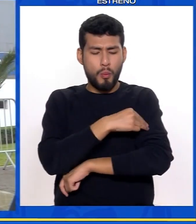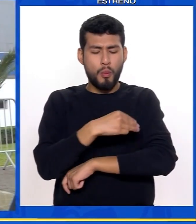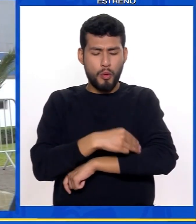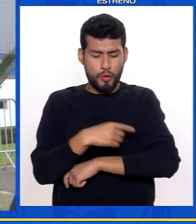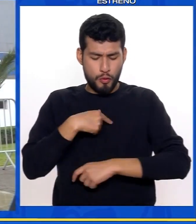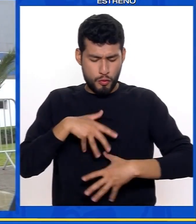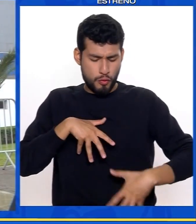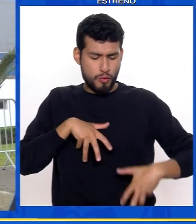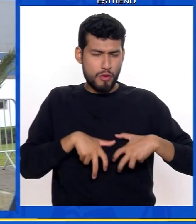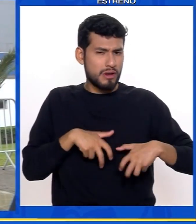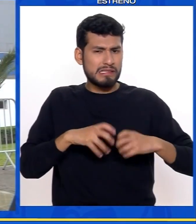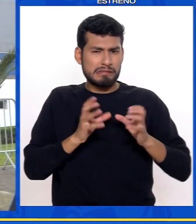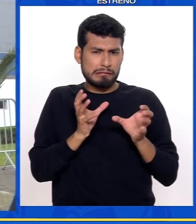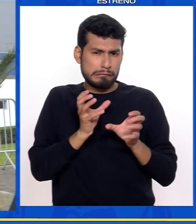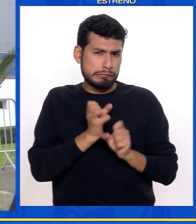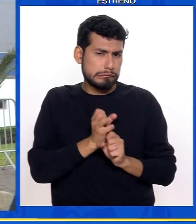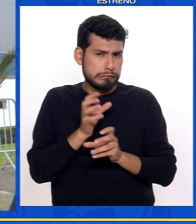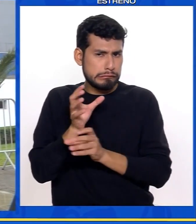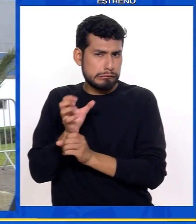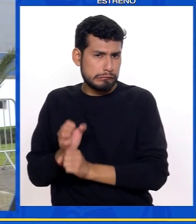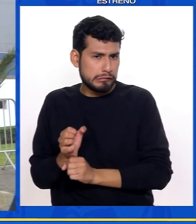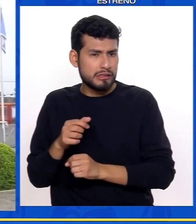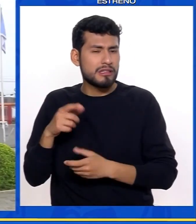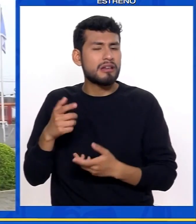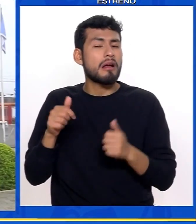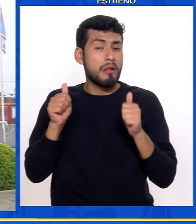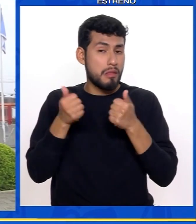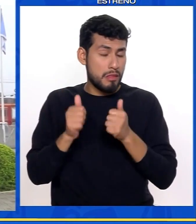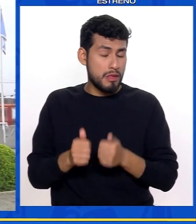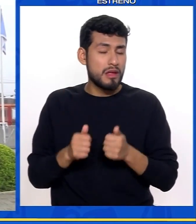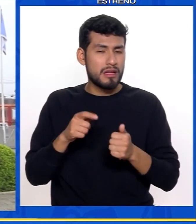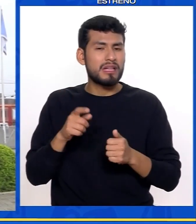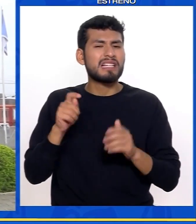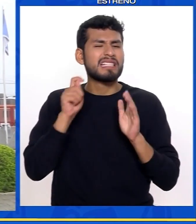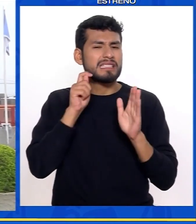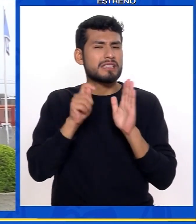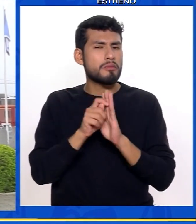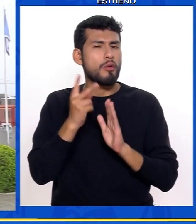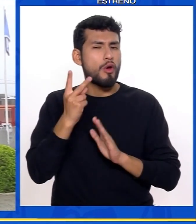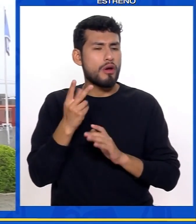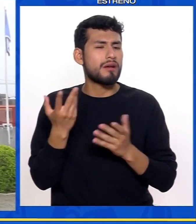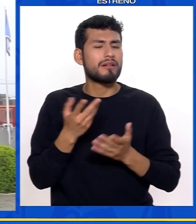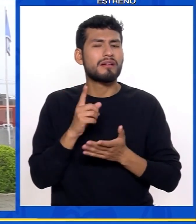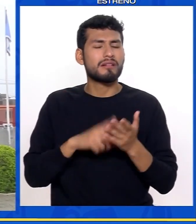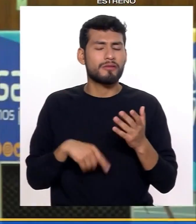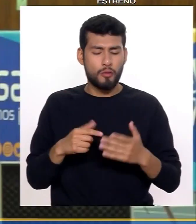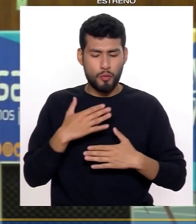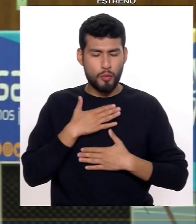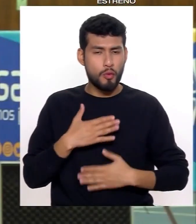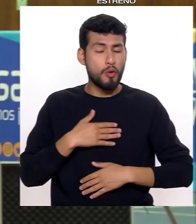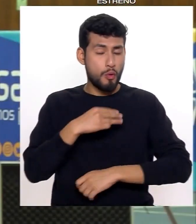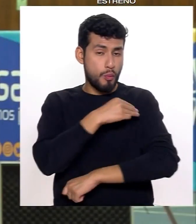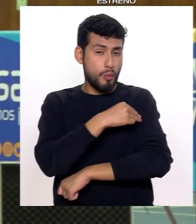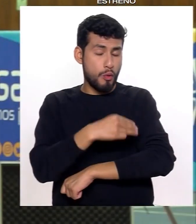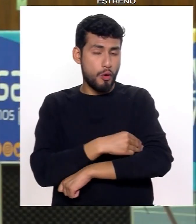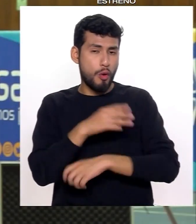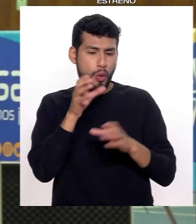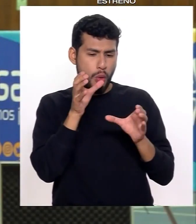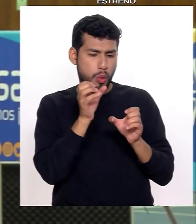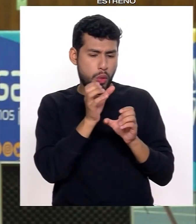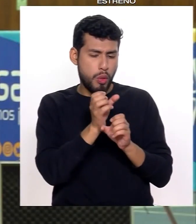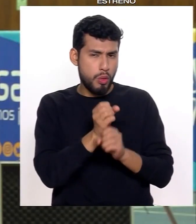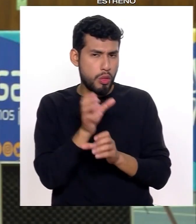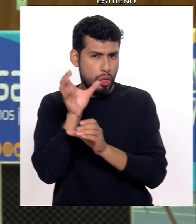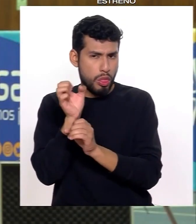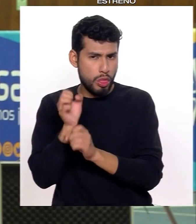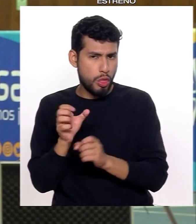muscular espinal tipo 2. Es una discapacidad degenerativa que se basa en la degeneración de los músculos